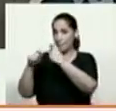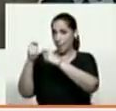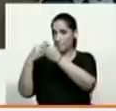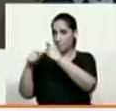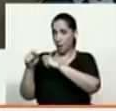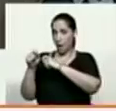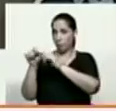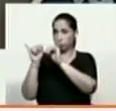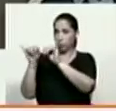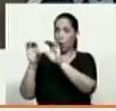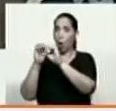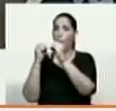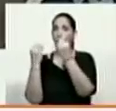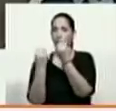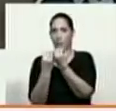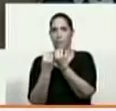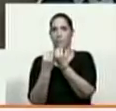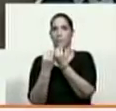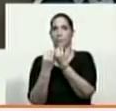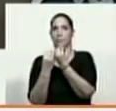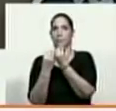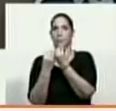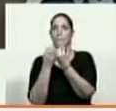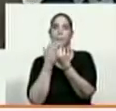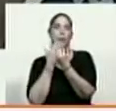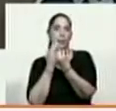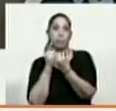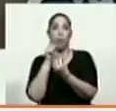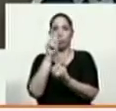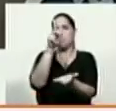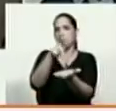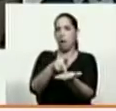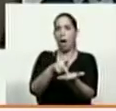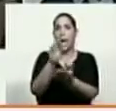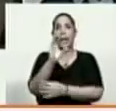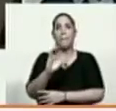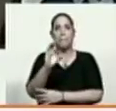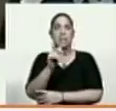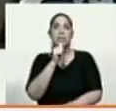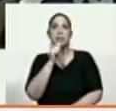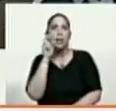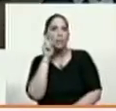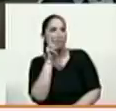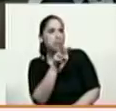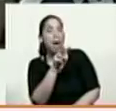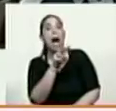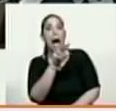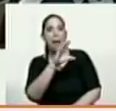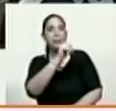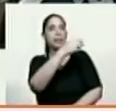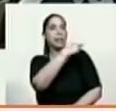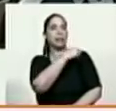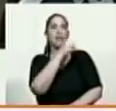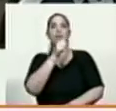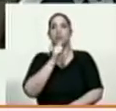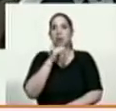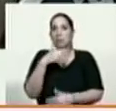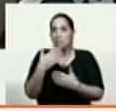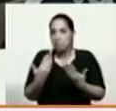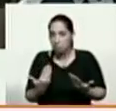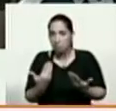oficinas por ejemplo usted va a la campiña y ahí verá quienes son los directivos de PDV Sassigo